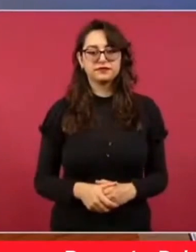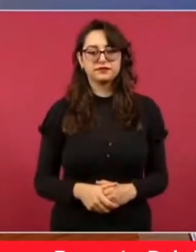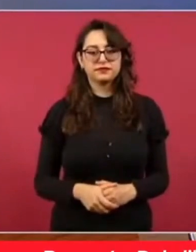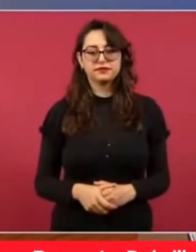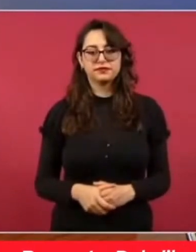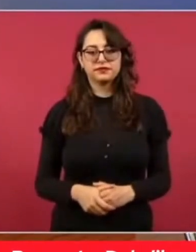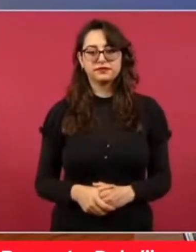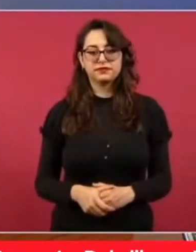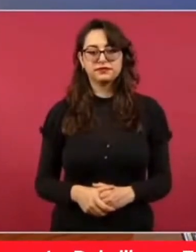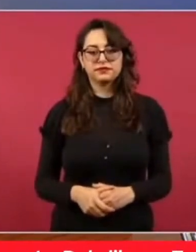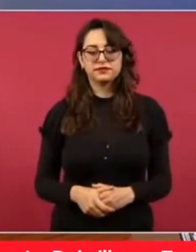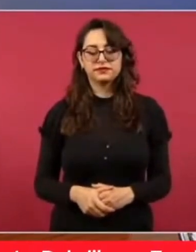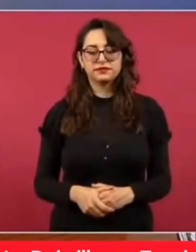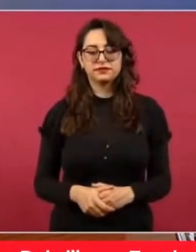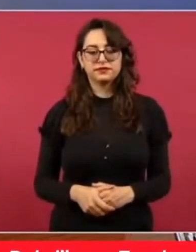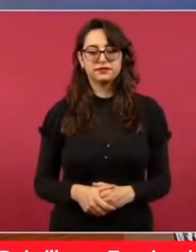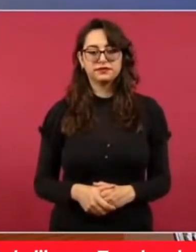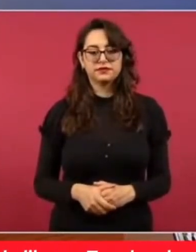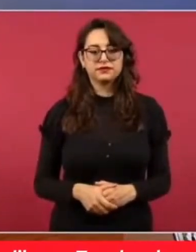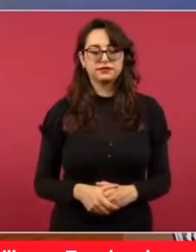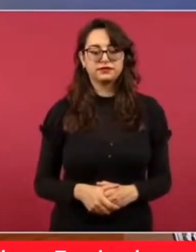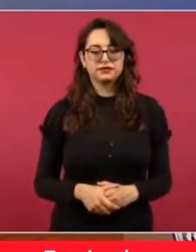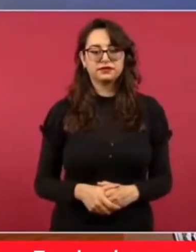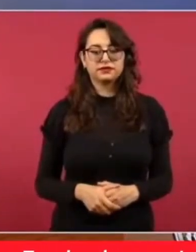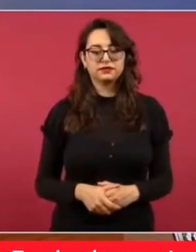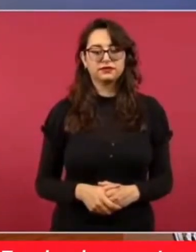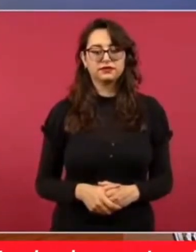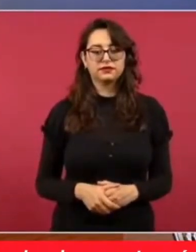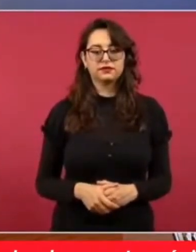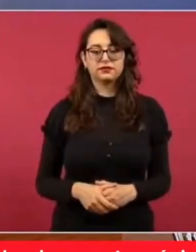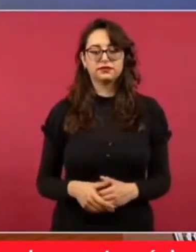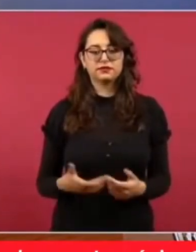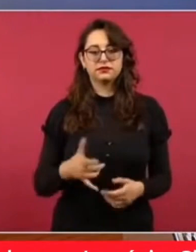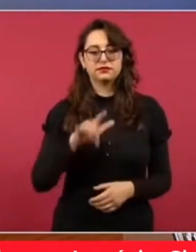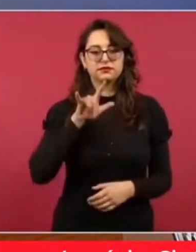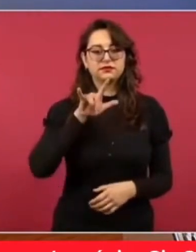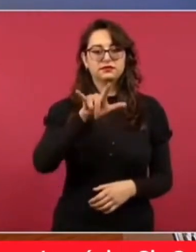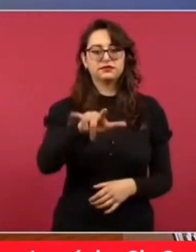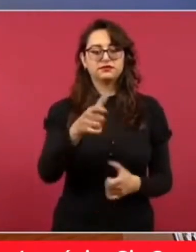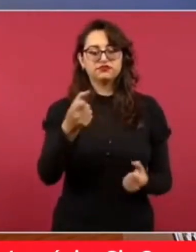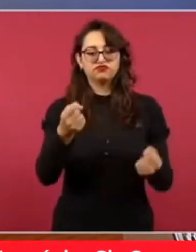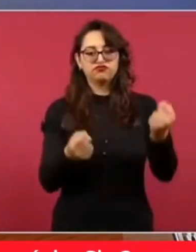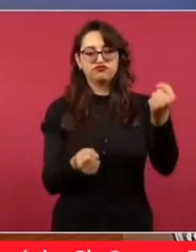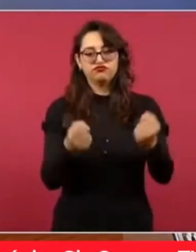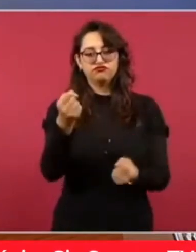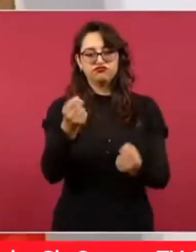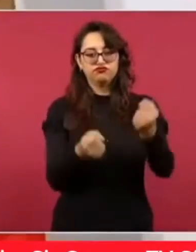Mamás, pilotas, aviadoras,